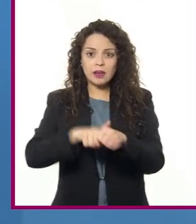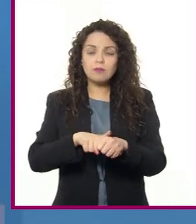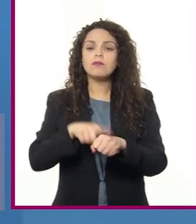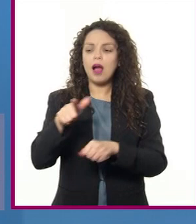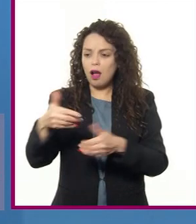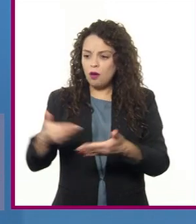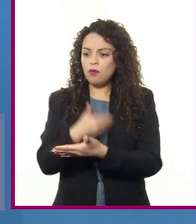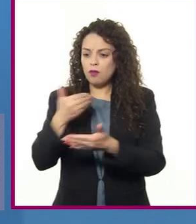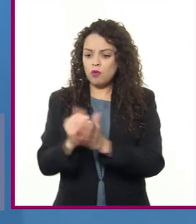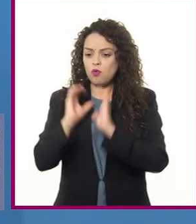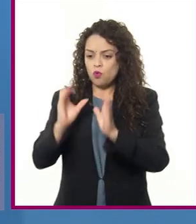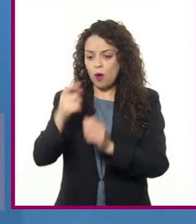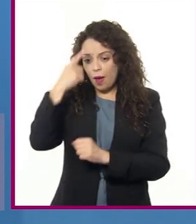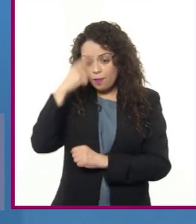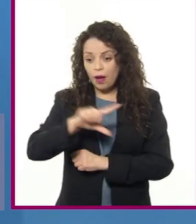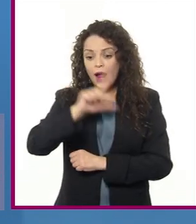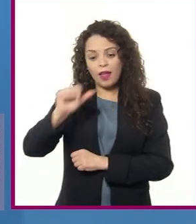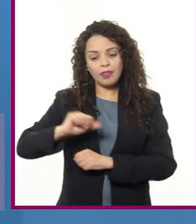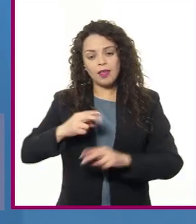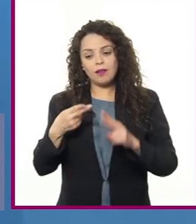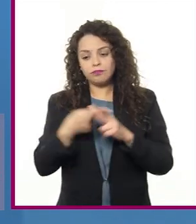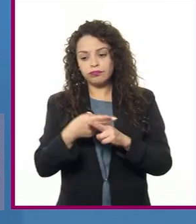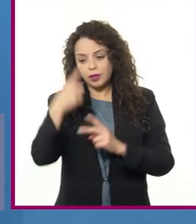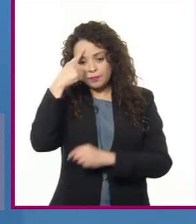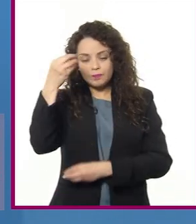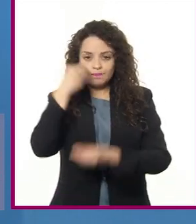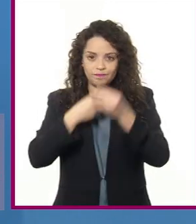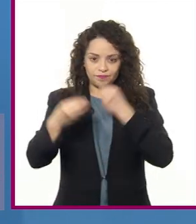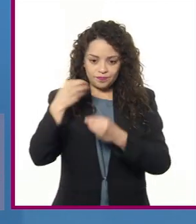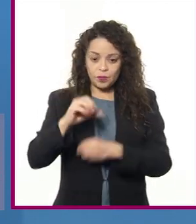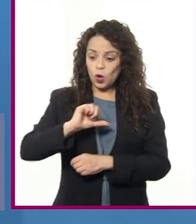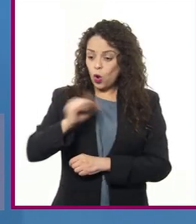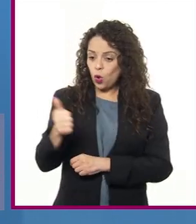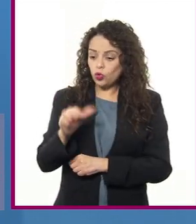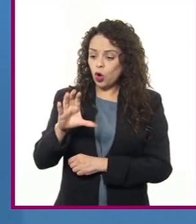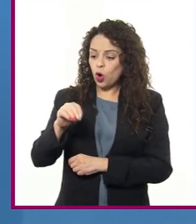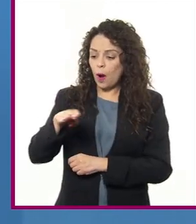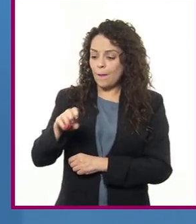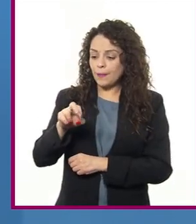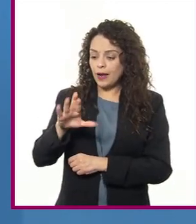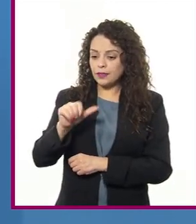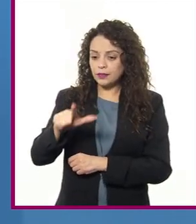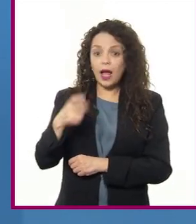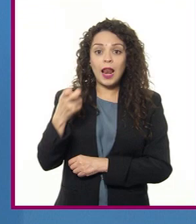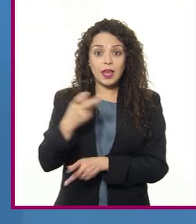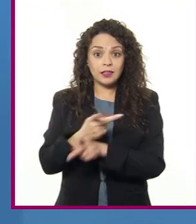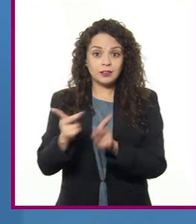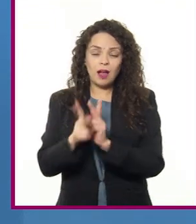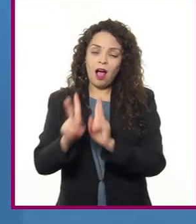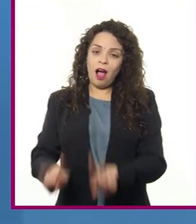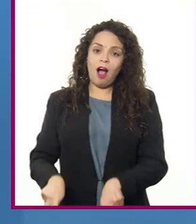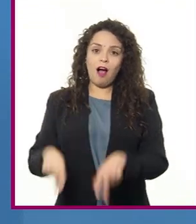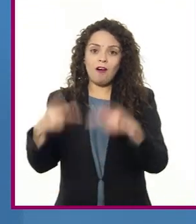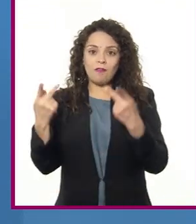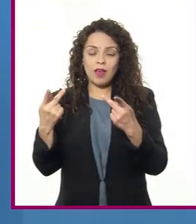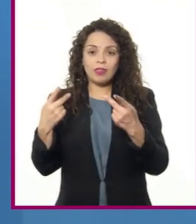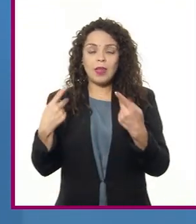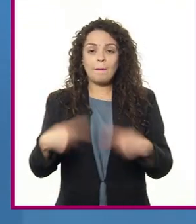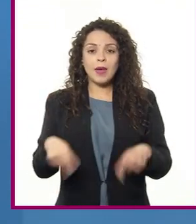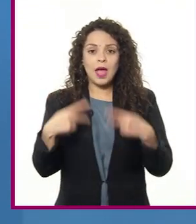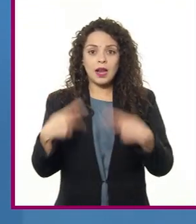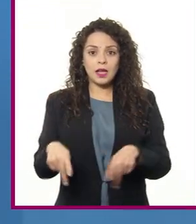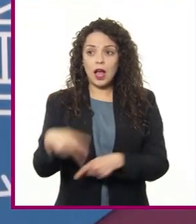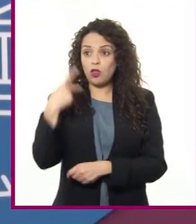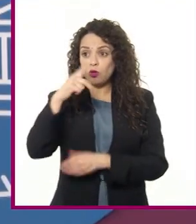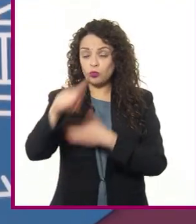10. la ganadería comercial, la cual tiene como propósito la venta de los productos en los mercados nacionales o